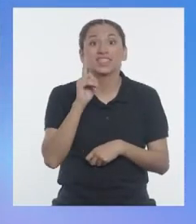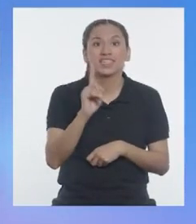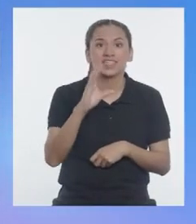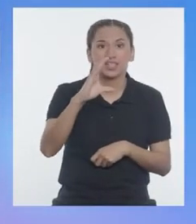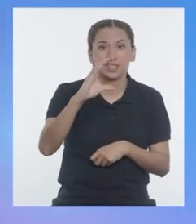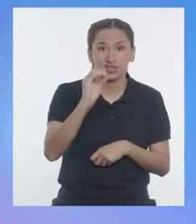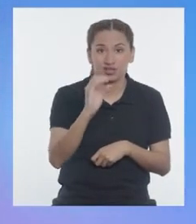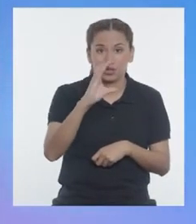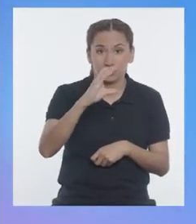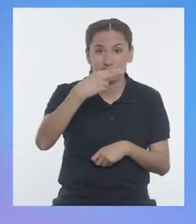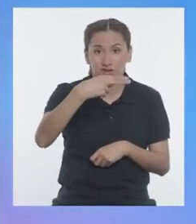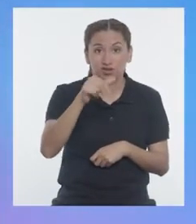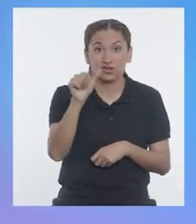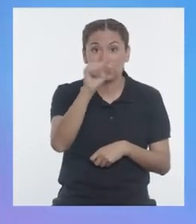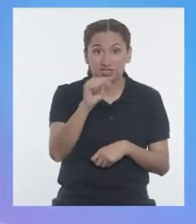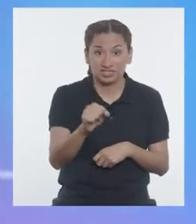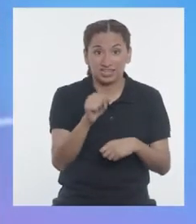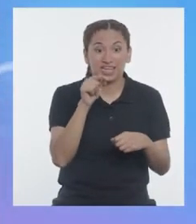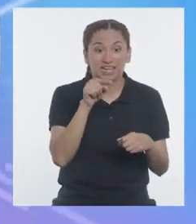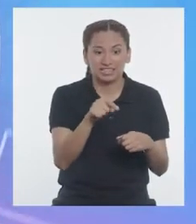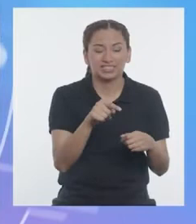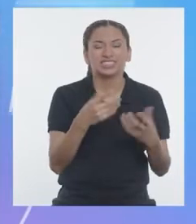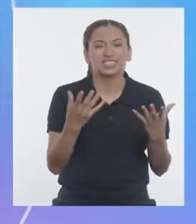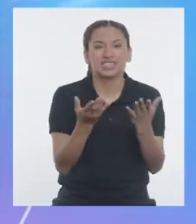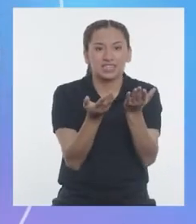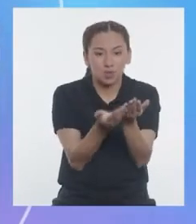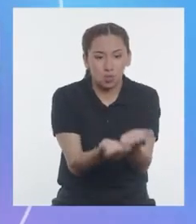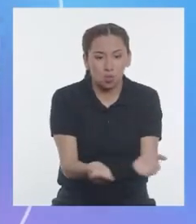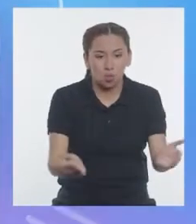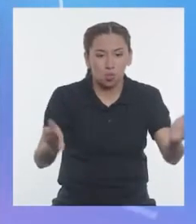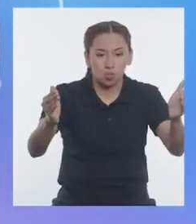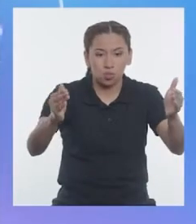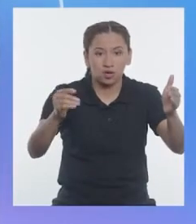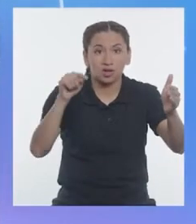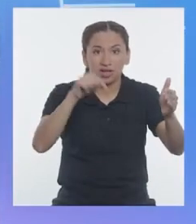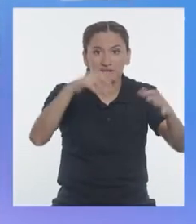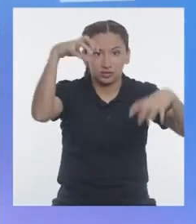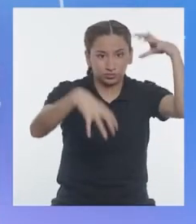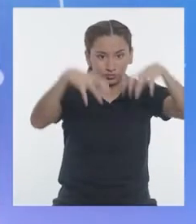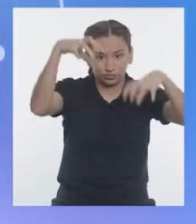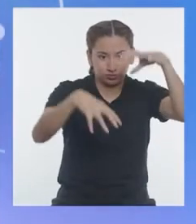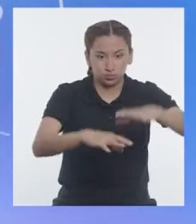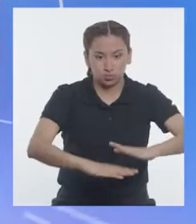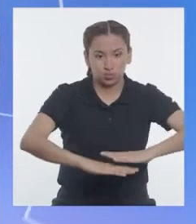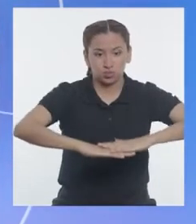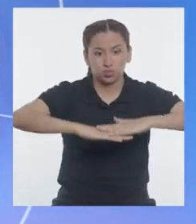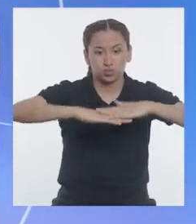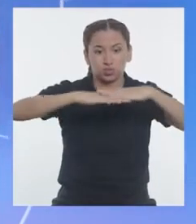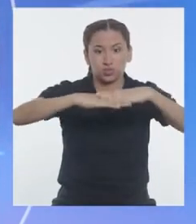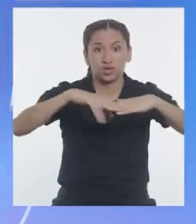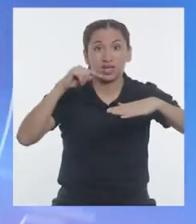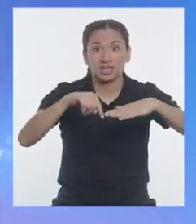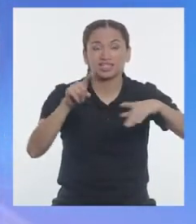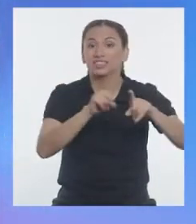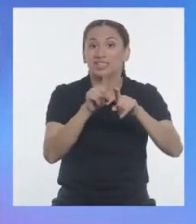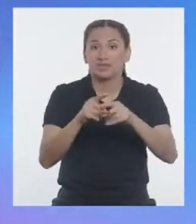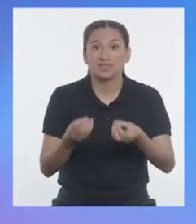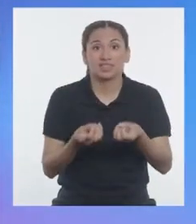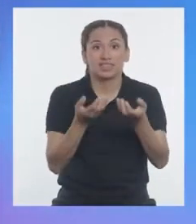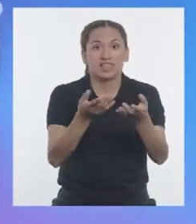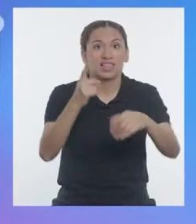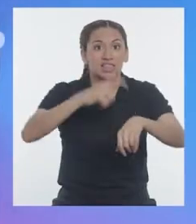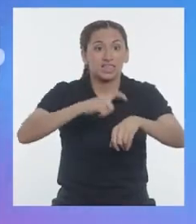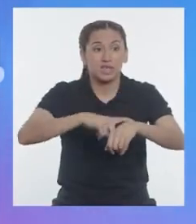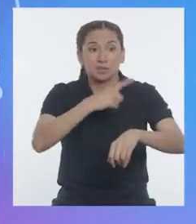Las cochas son hoyos en el suelo que permiten almacenar el agua de las lluvias. Permite además